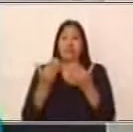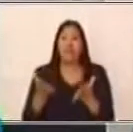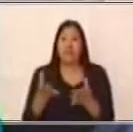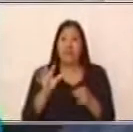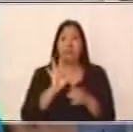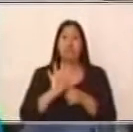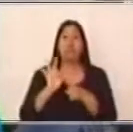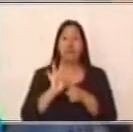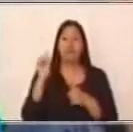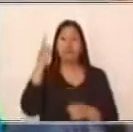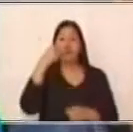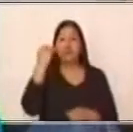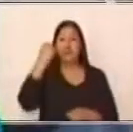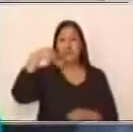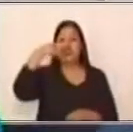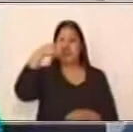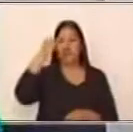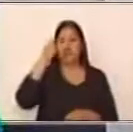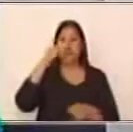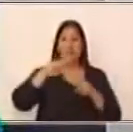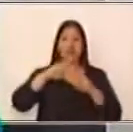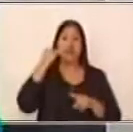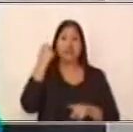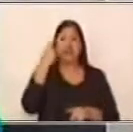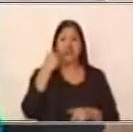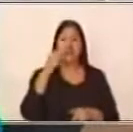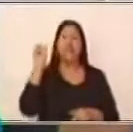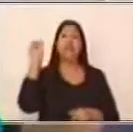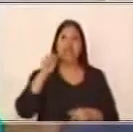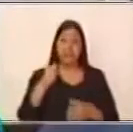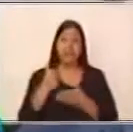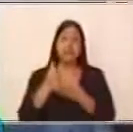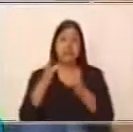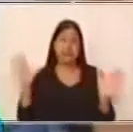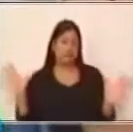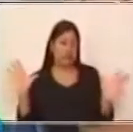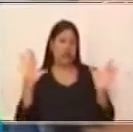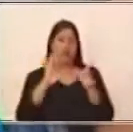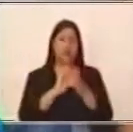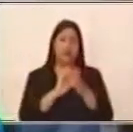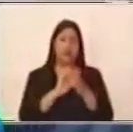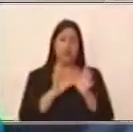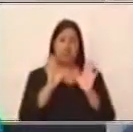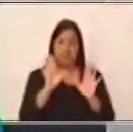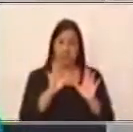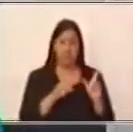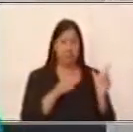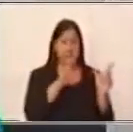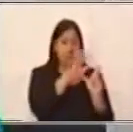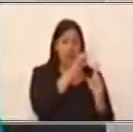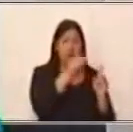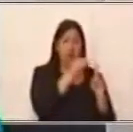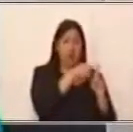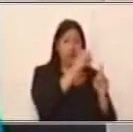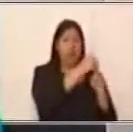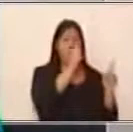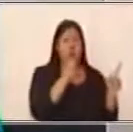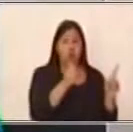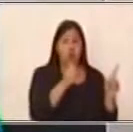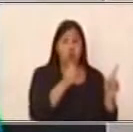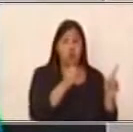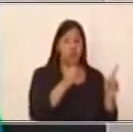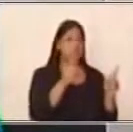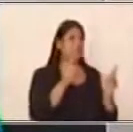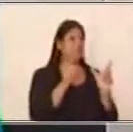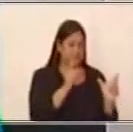O sea, que hay una relación de dependencia. Si no está la otra oración, la segunda o